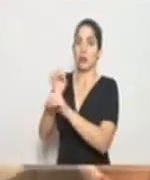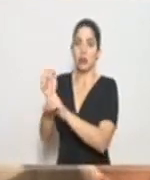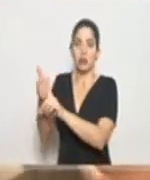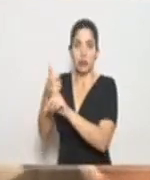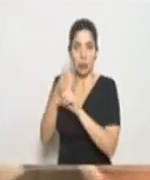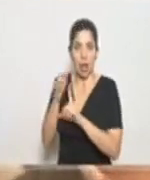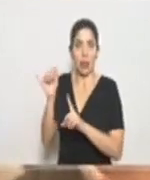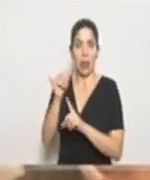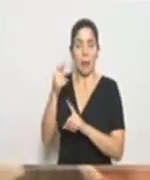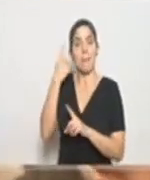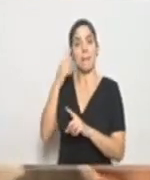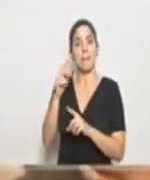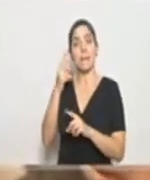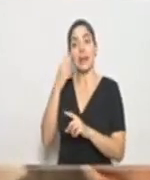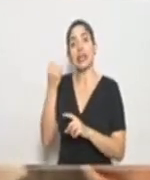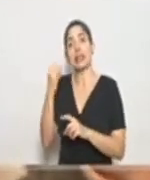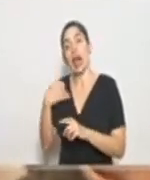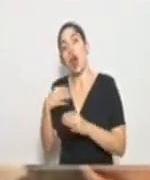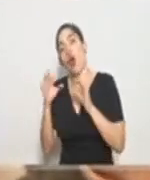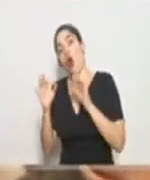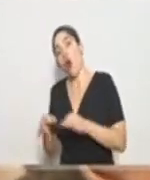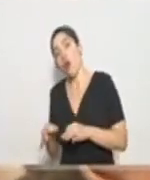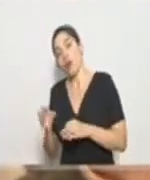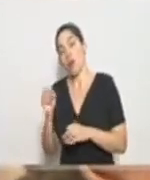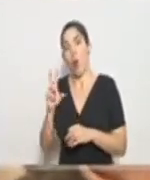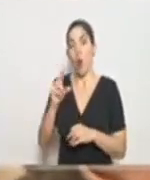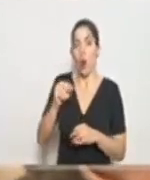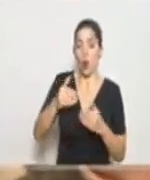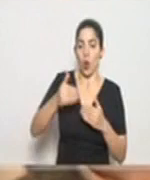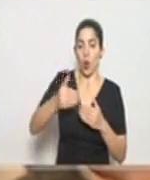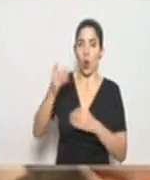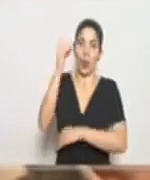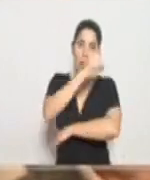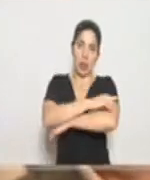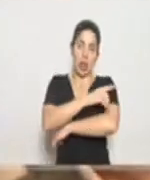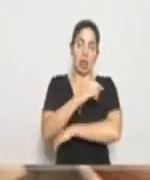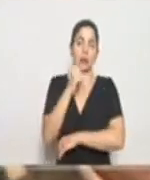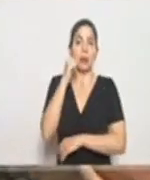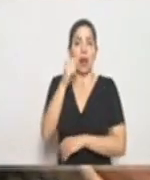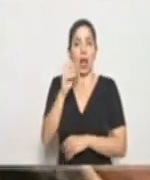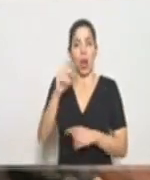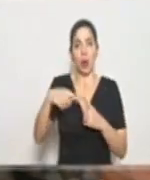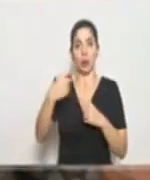si eso va a corresponder con casos confirmados en los siguientes días posiblemente mañana o el domingo